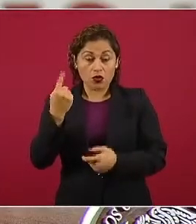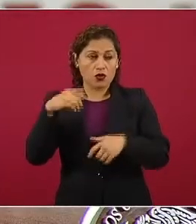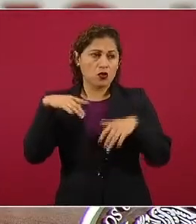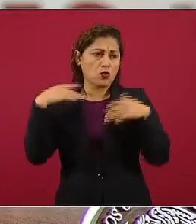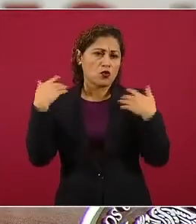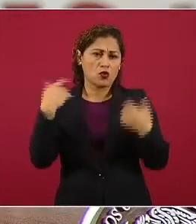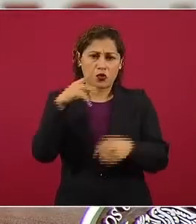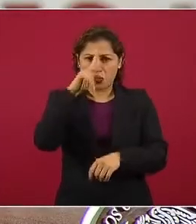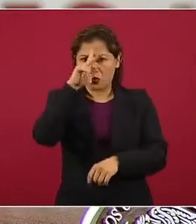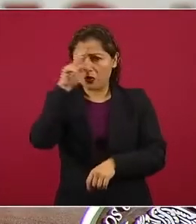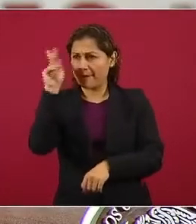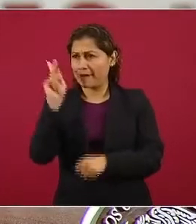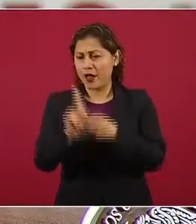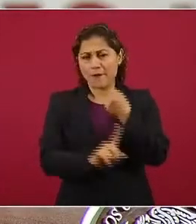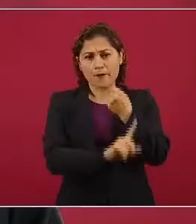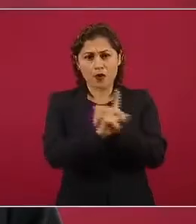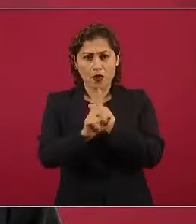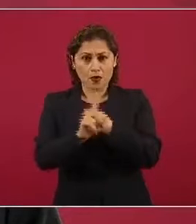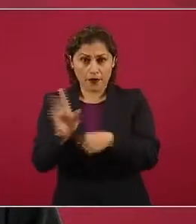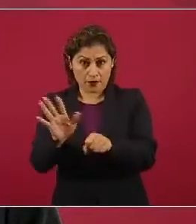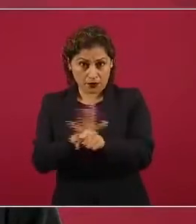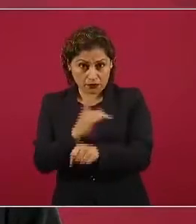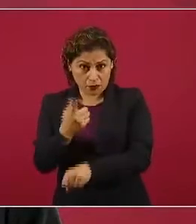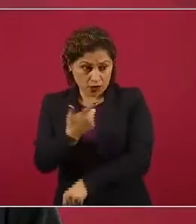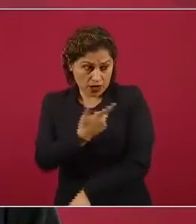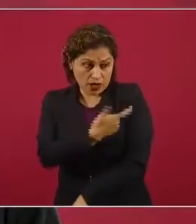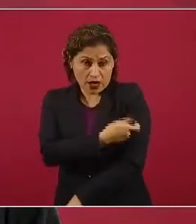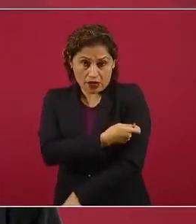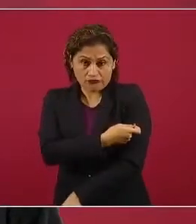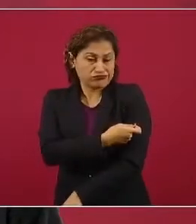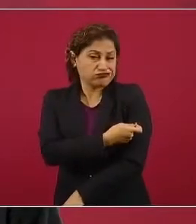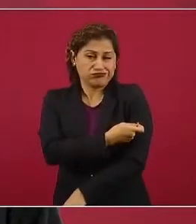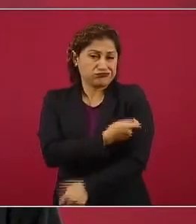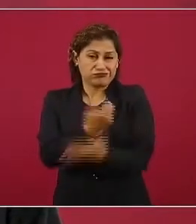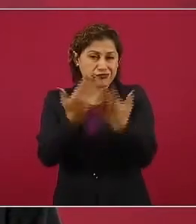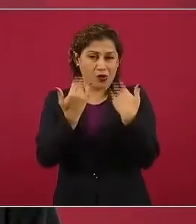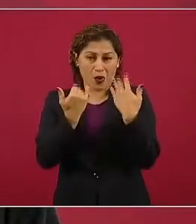provocadas por la vacuna.